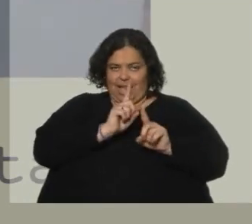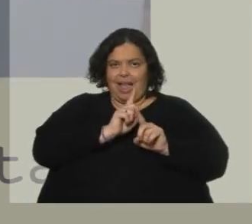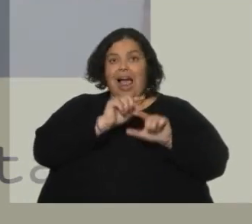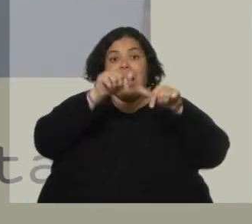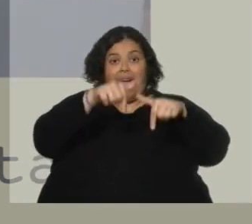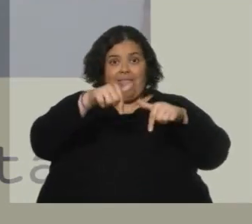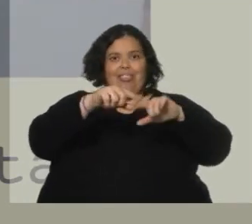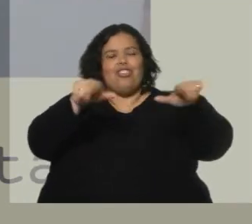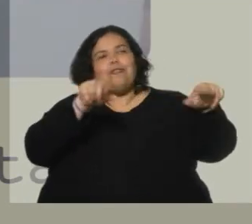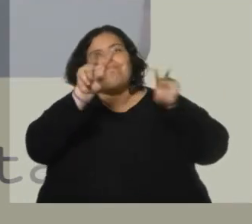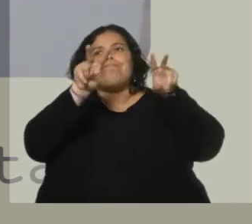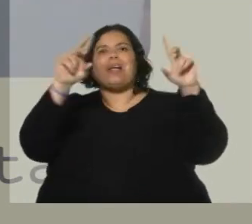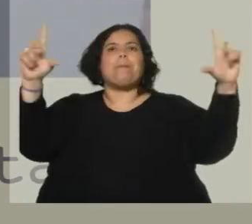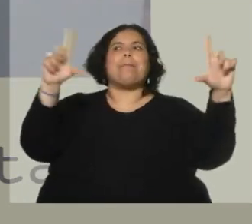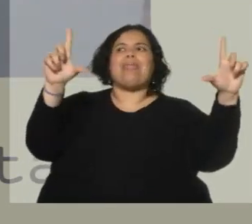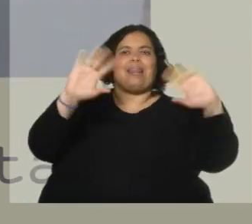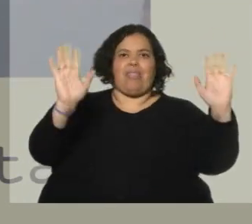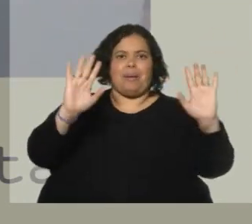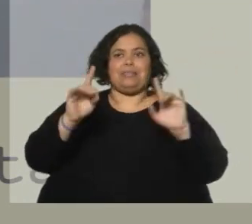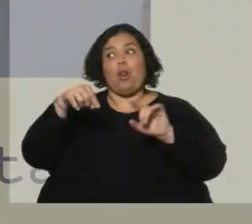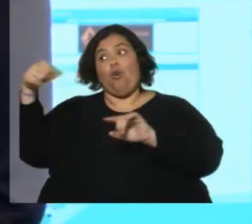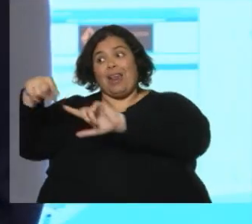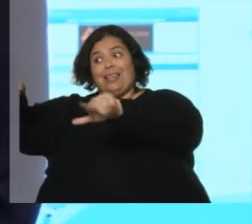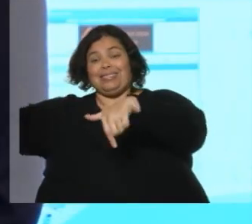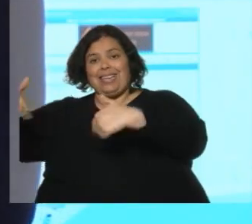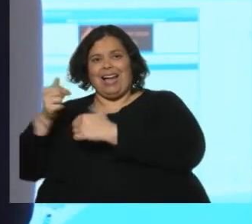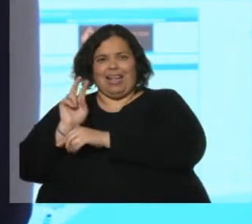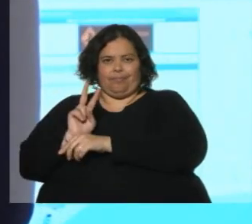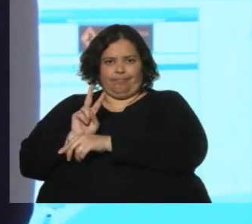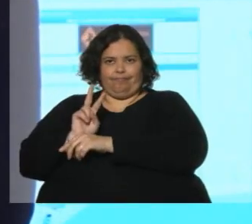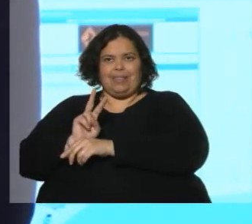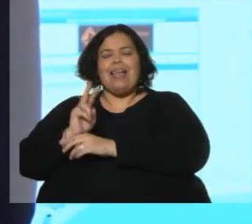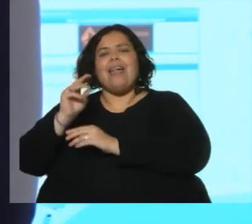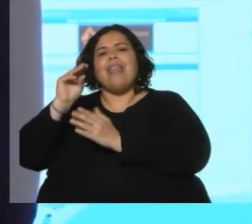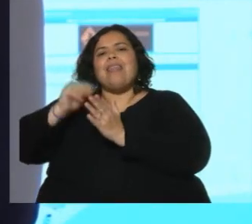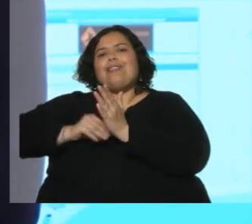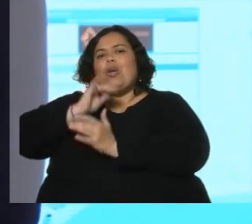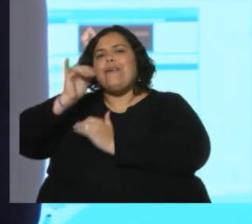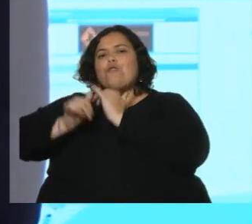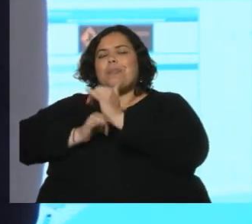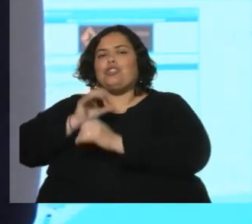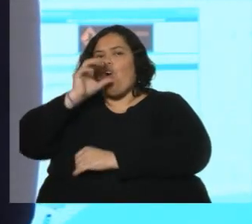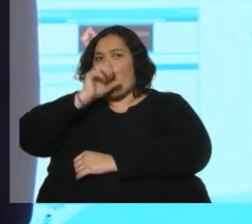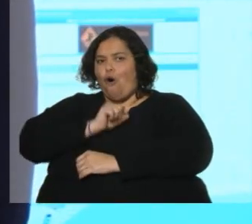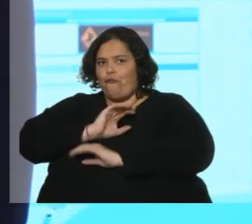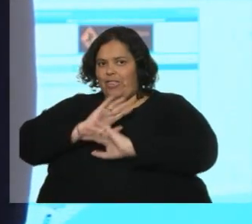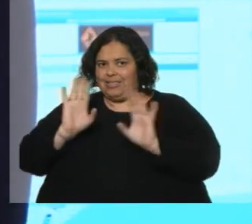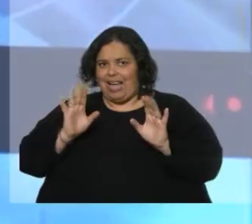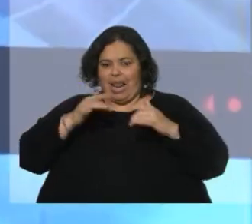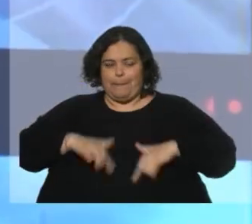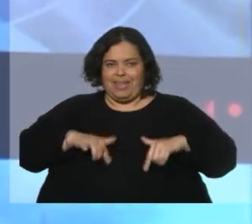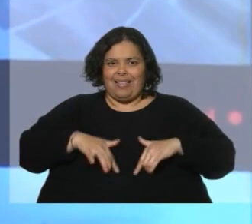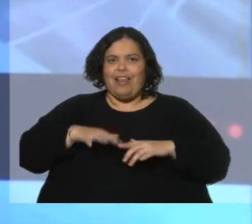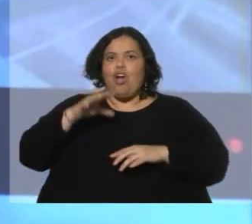fiscalización porque se cuida, se entiende que los datos son confidenciales y el Ministerio los va a cuidar de esa